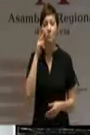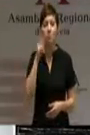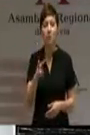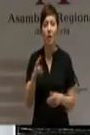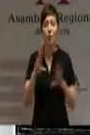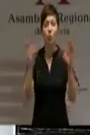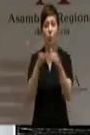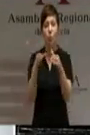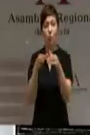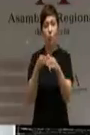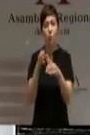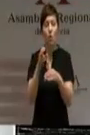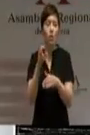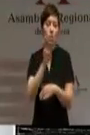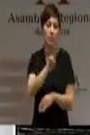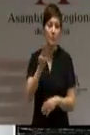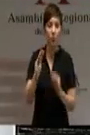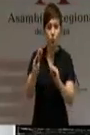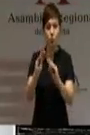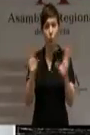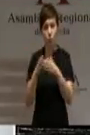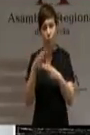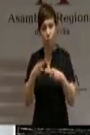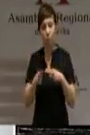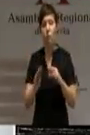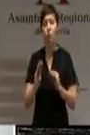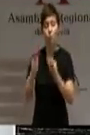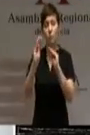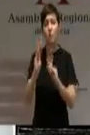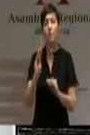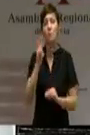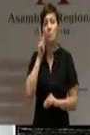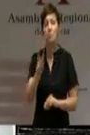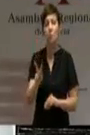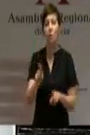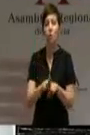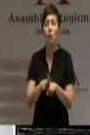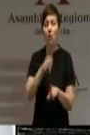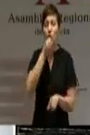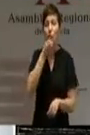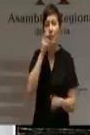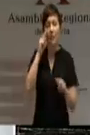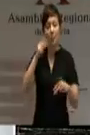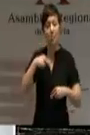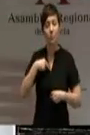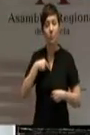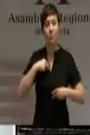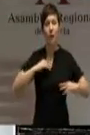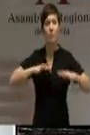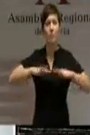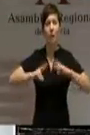en su grupo, yo veo al Partido Socialista de la región de Murcia activo,